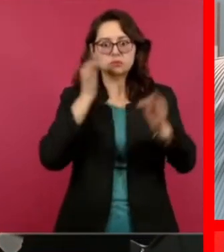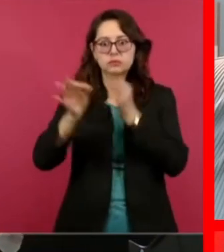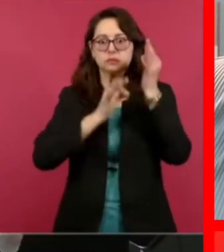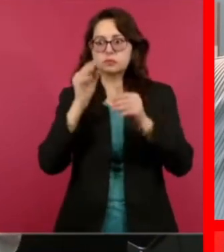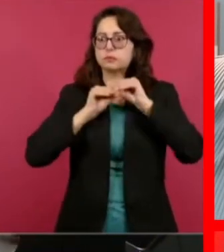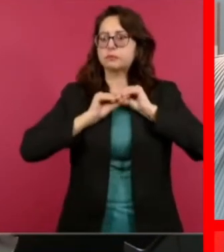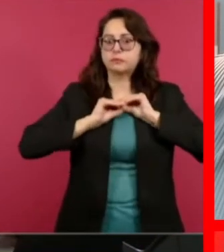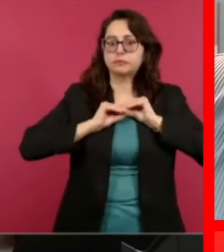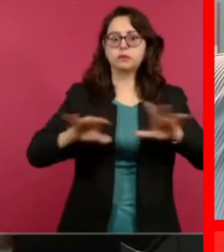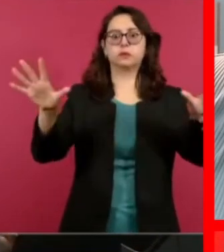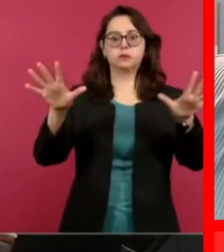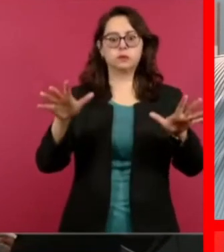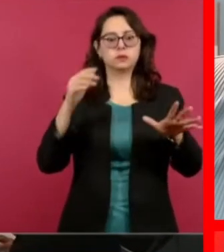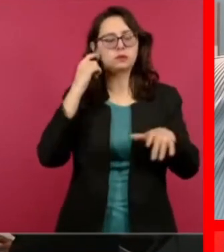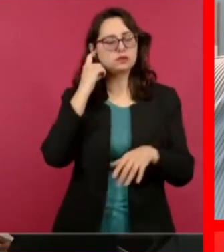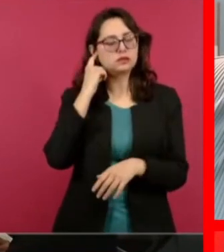Salinas?